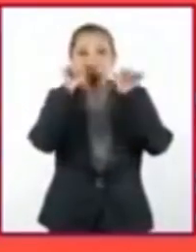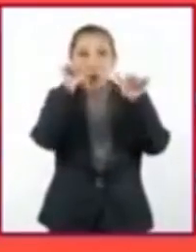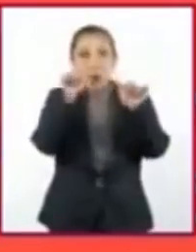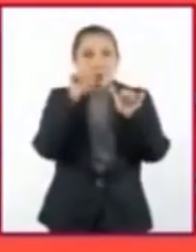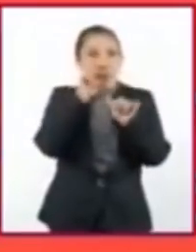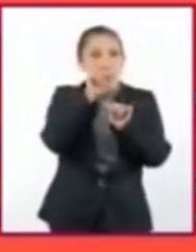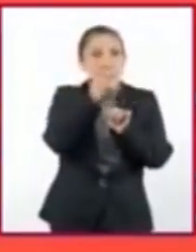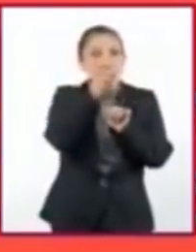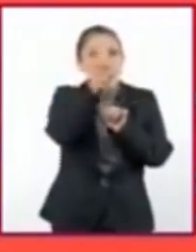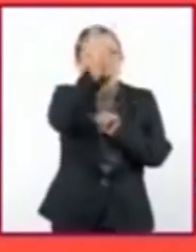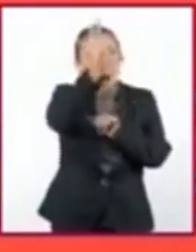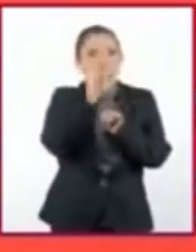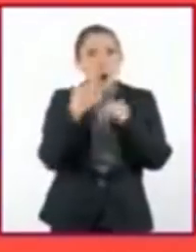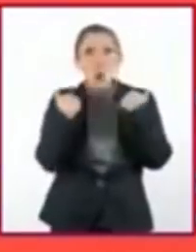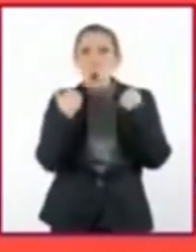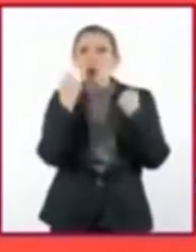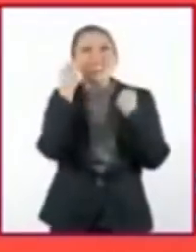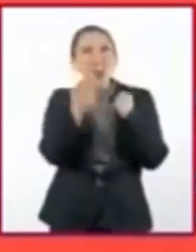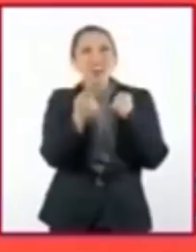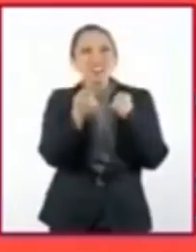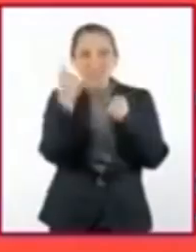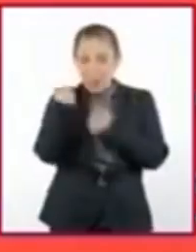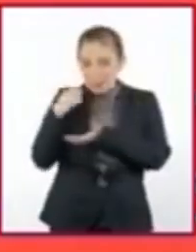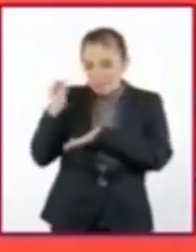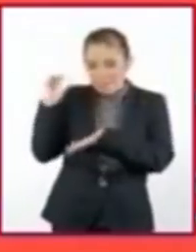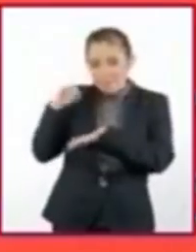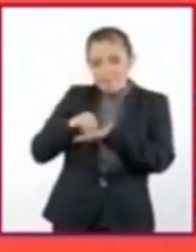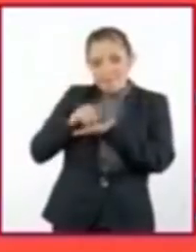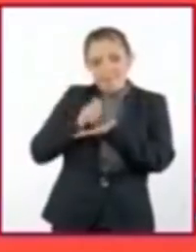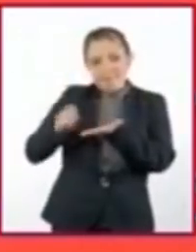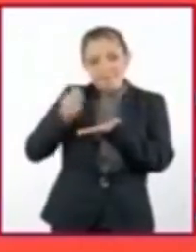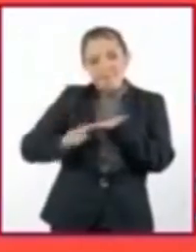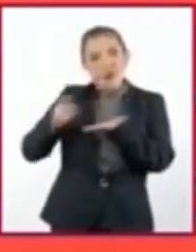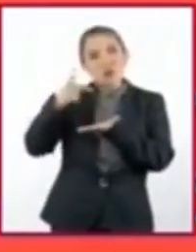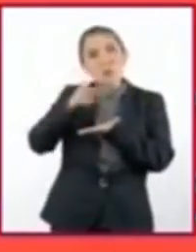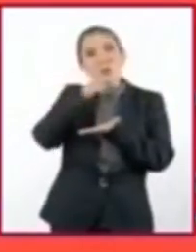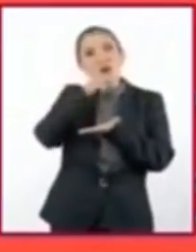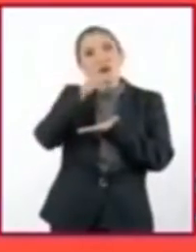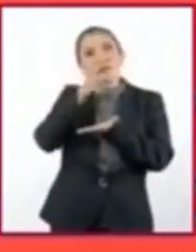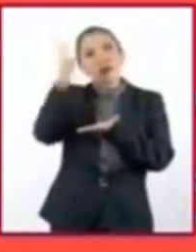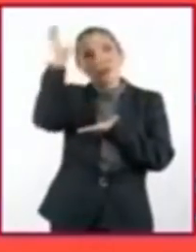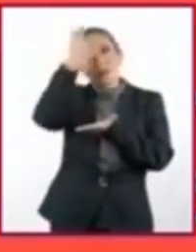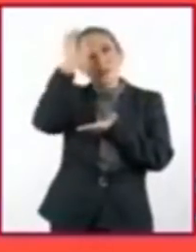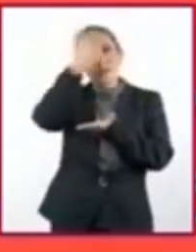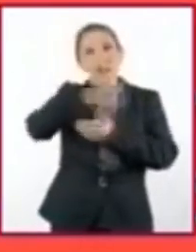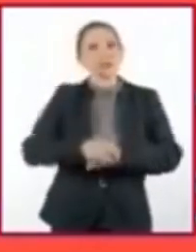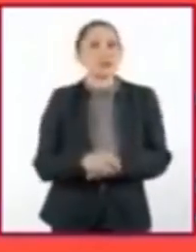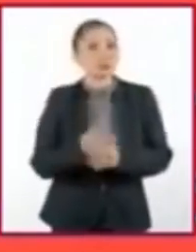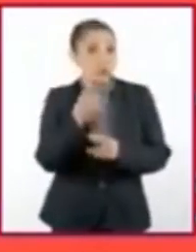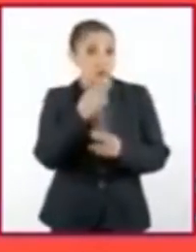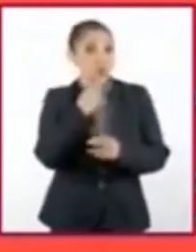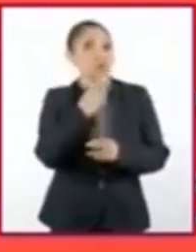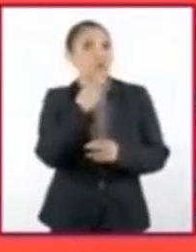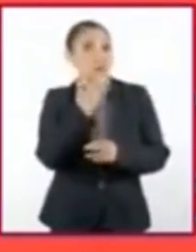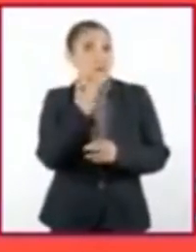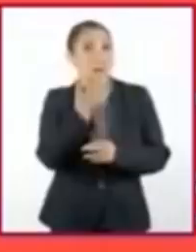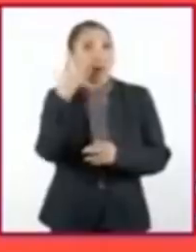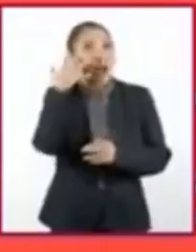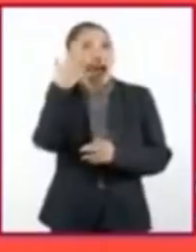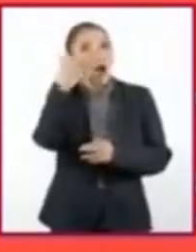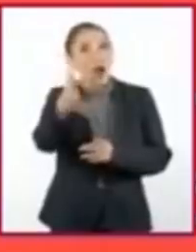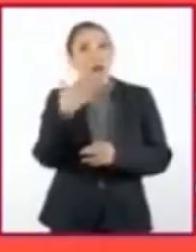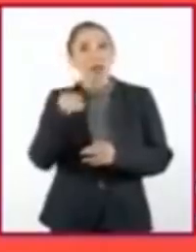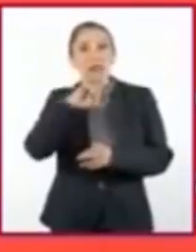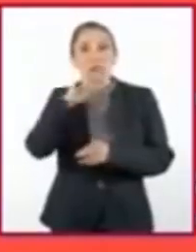a rescatar palabras que no entiendan y así enriquecer su vocabulario científico. Algo muy útil para que no les den